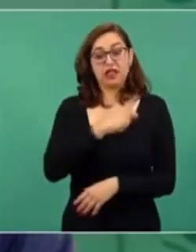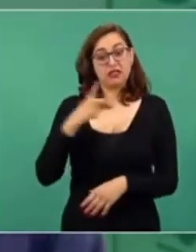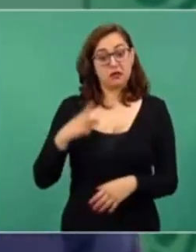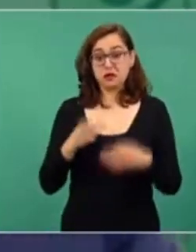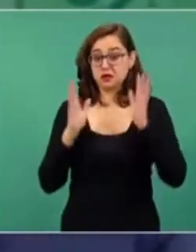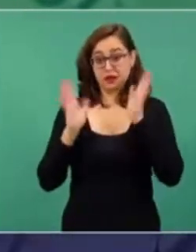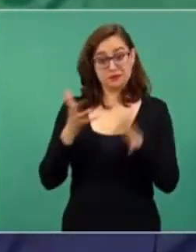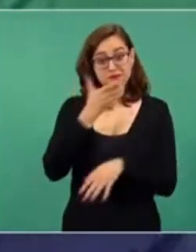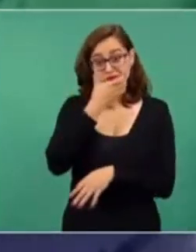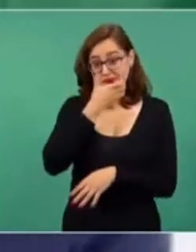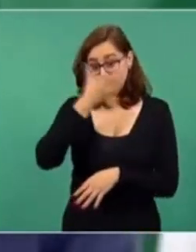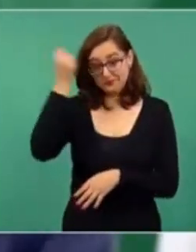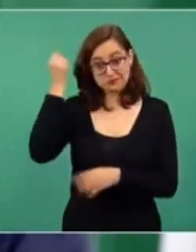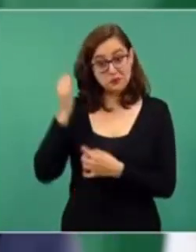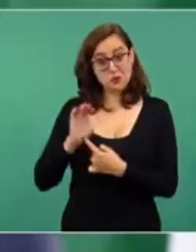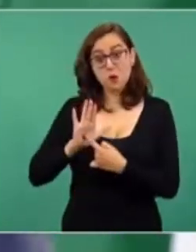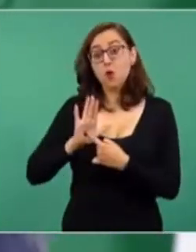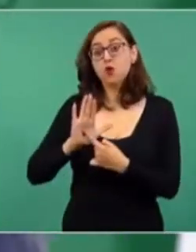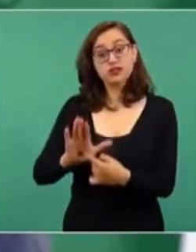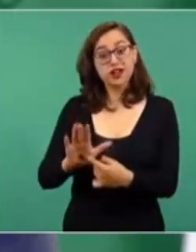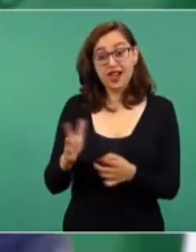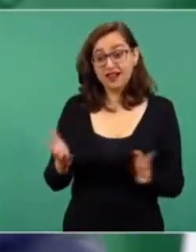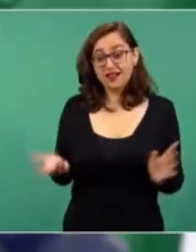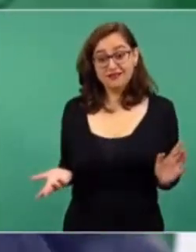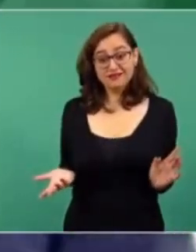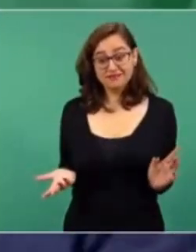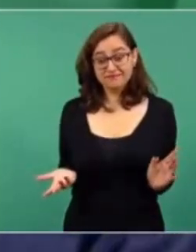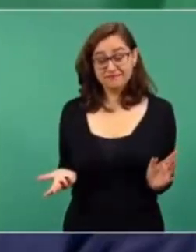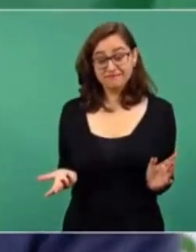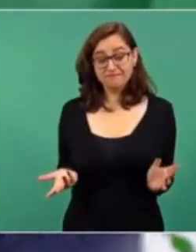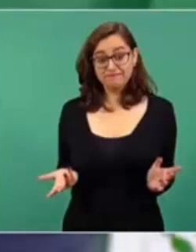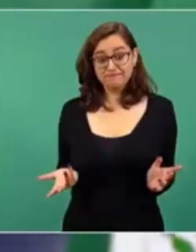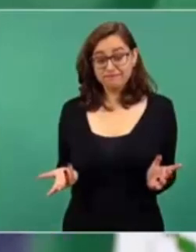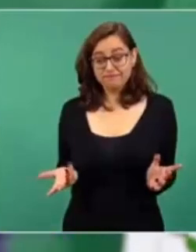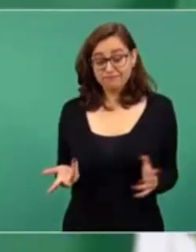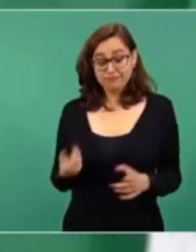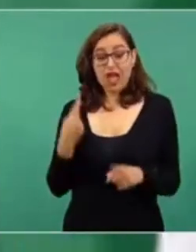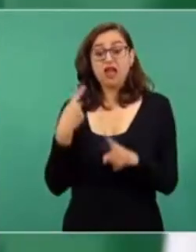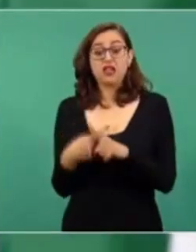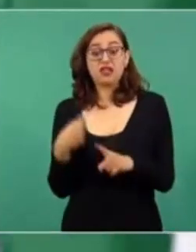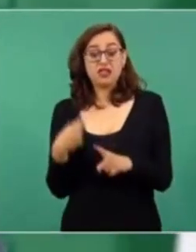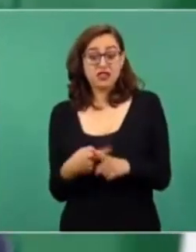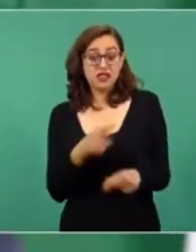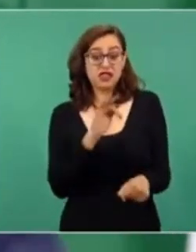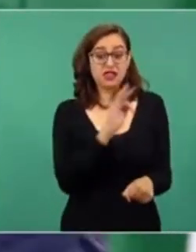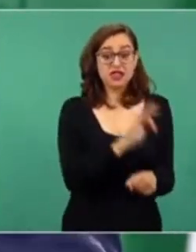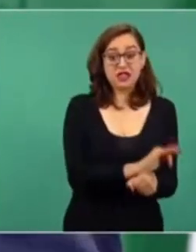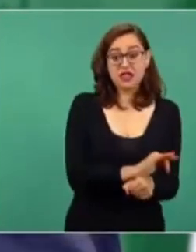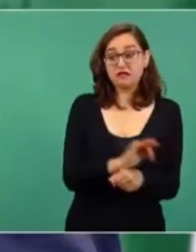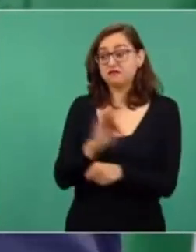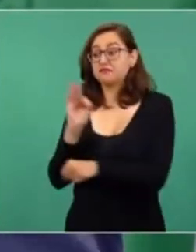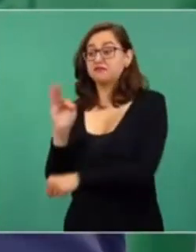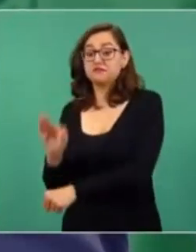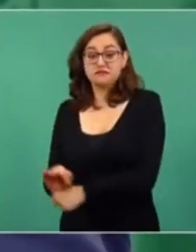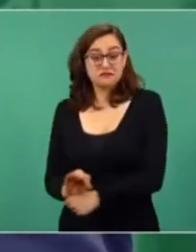colocarse en su sitio.